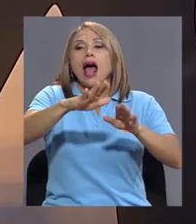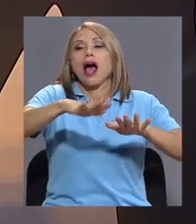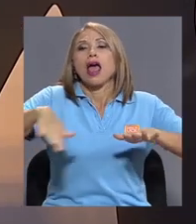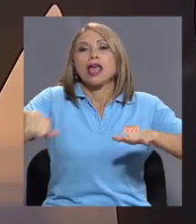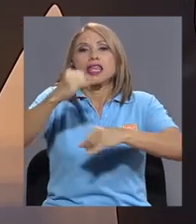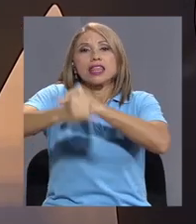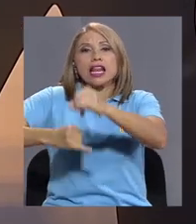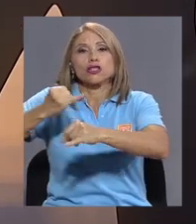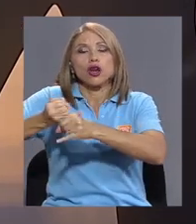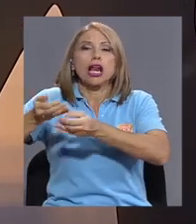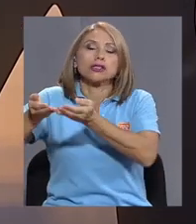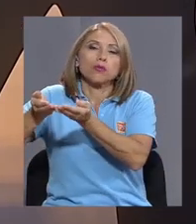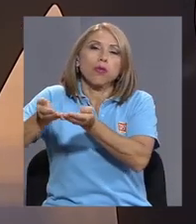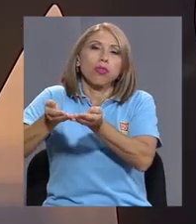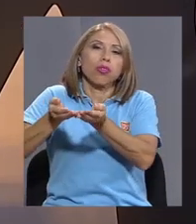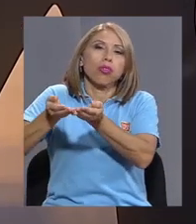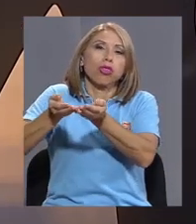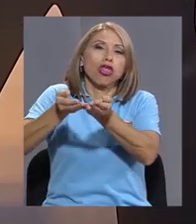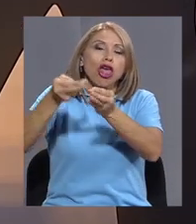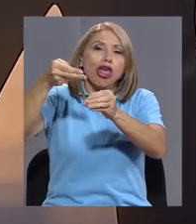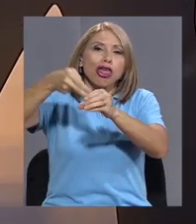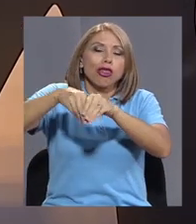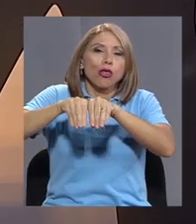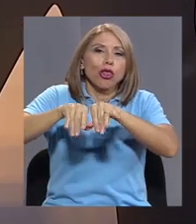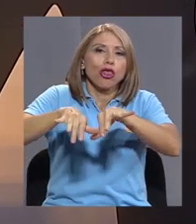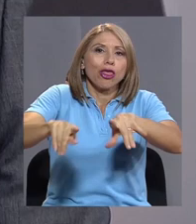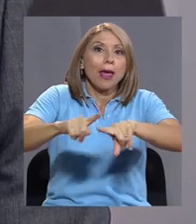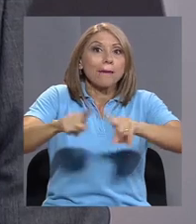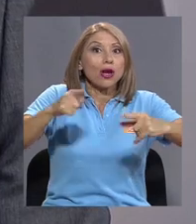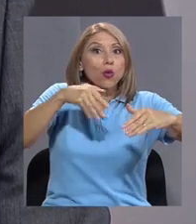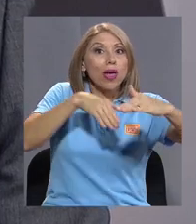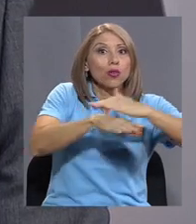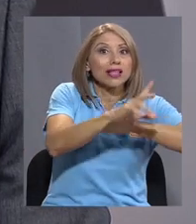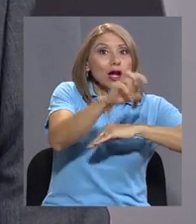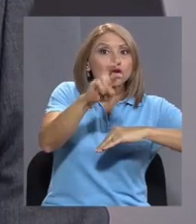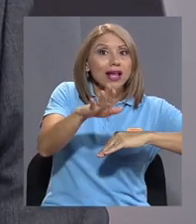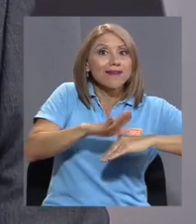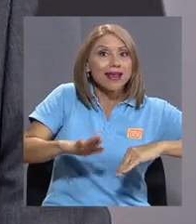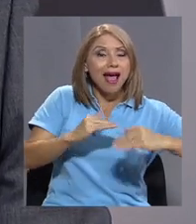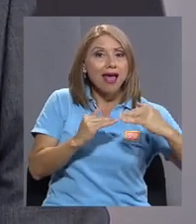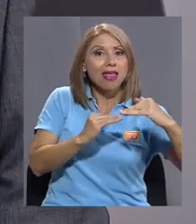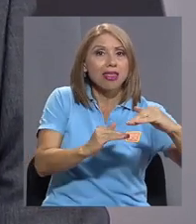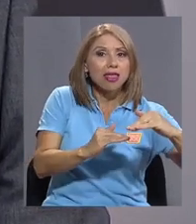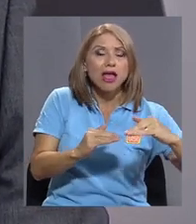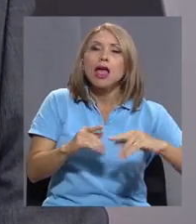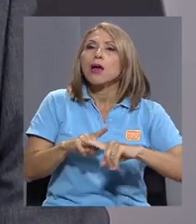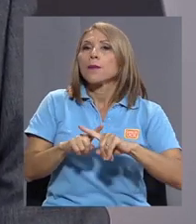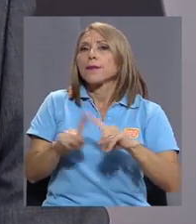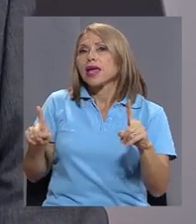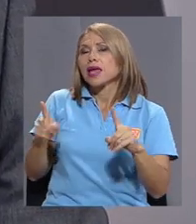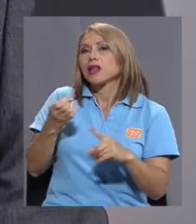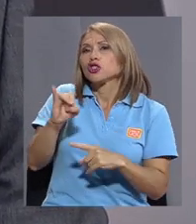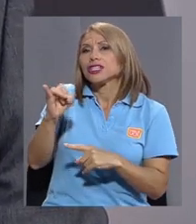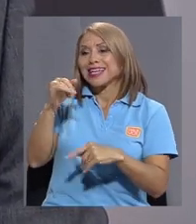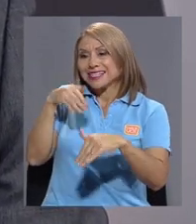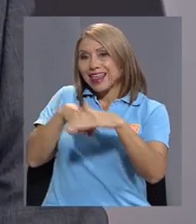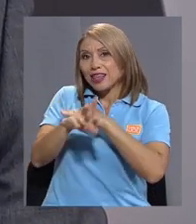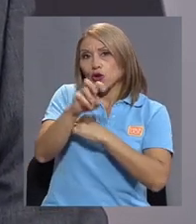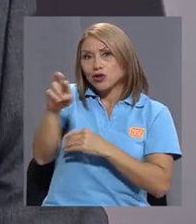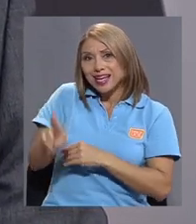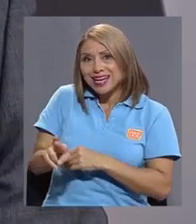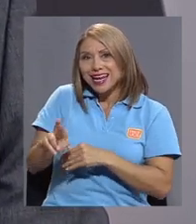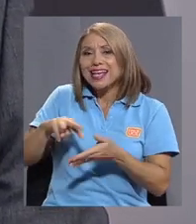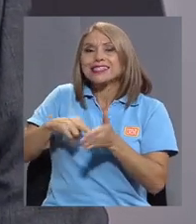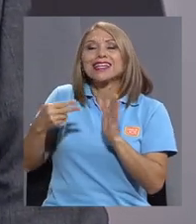cuando entra aguas territoriales, está emitiendo dentro del territorio nacional? Bueno, si está dentro de nuestro territorio, contribuye a nuestra